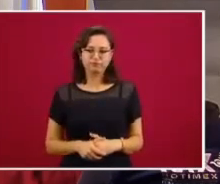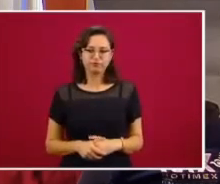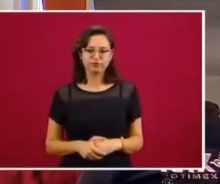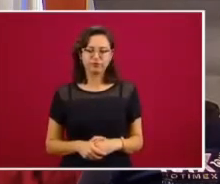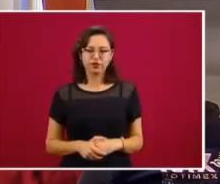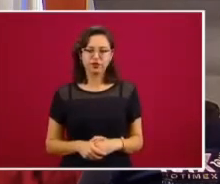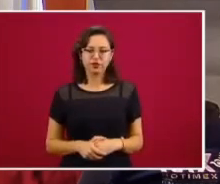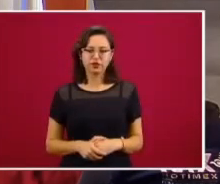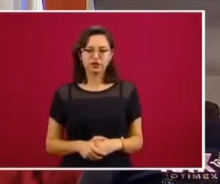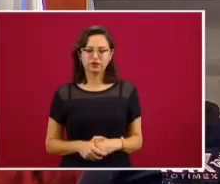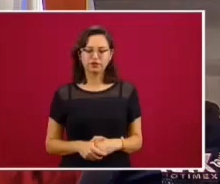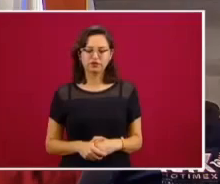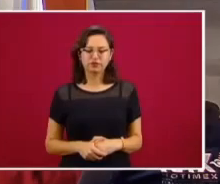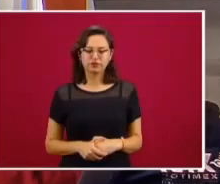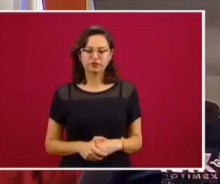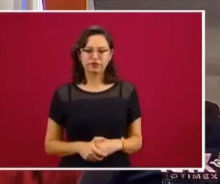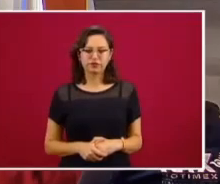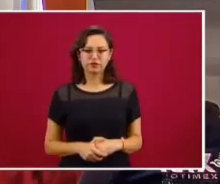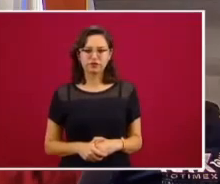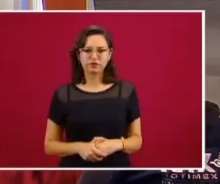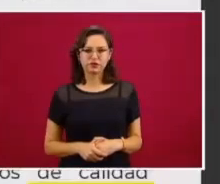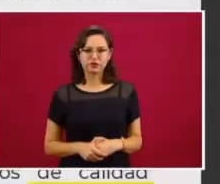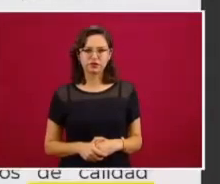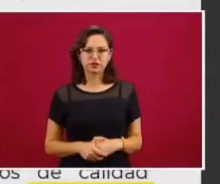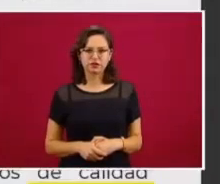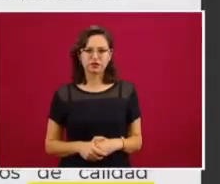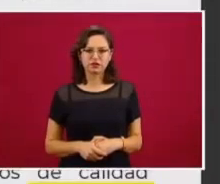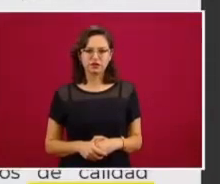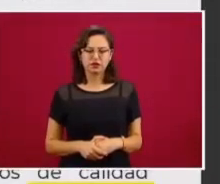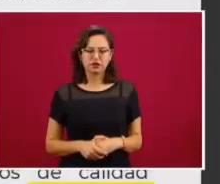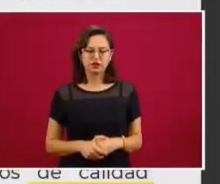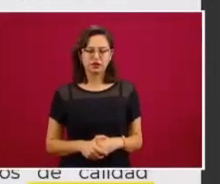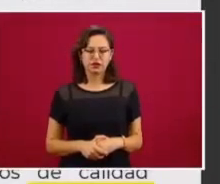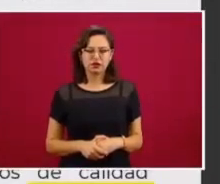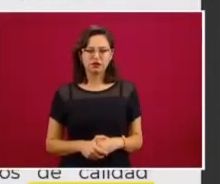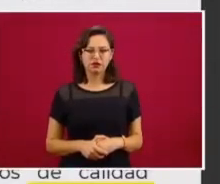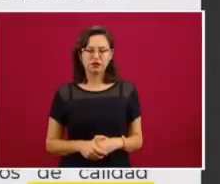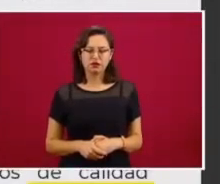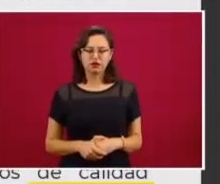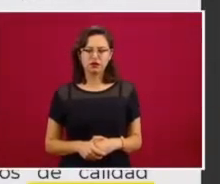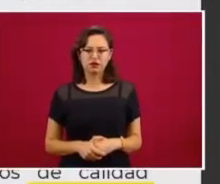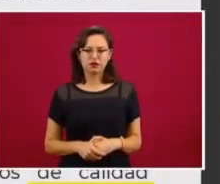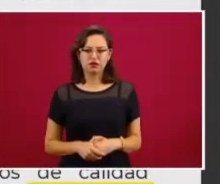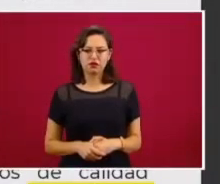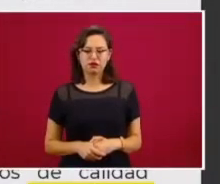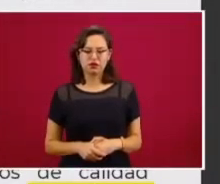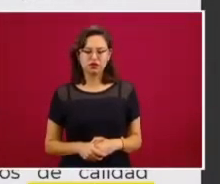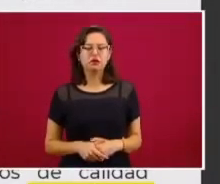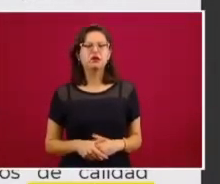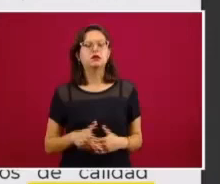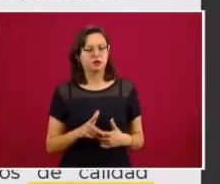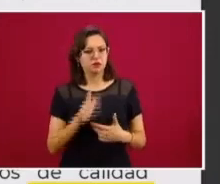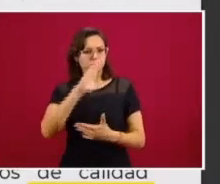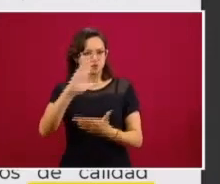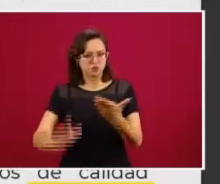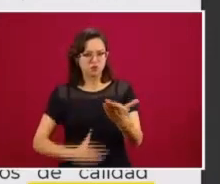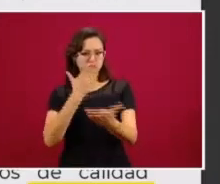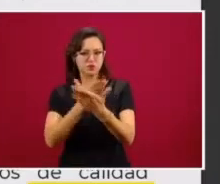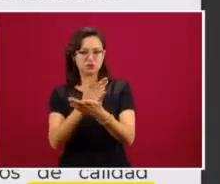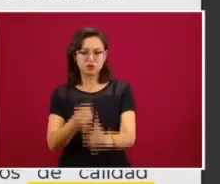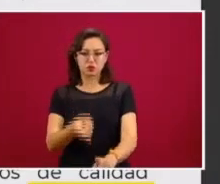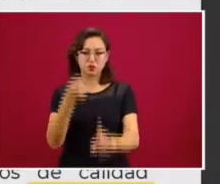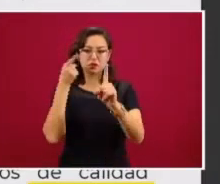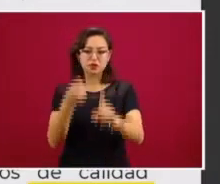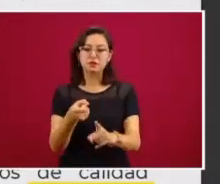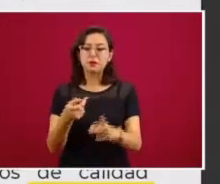decir en nuestra resolución que reconociendo que los pobres y los más vulnerables son los más afectados,